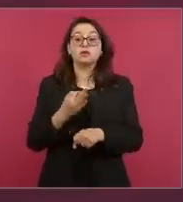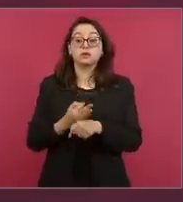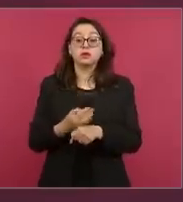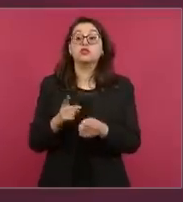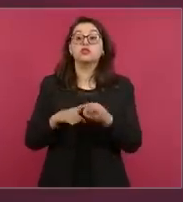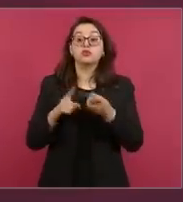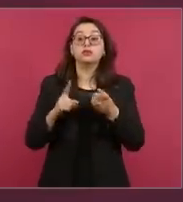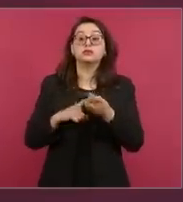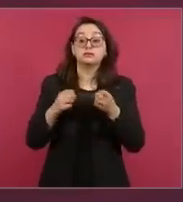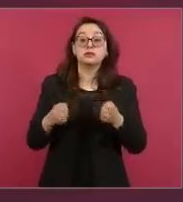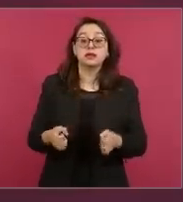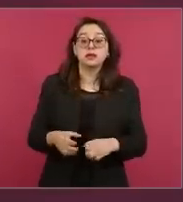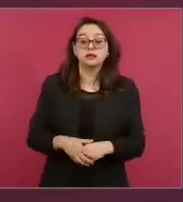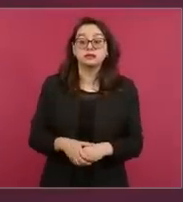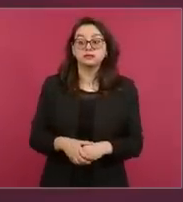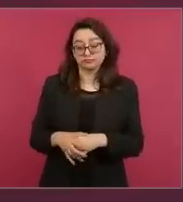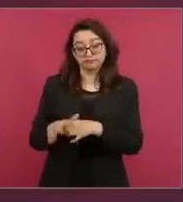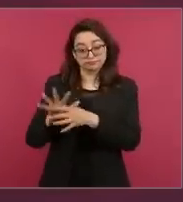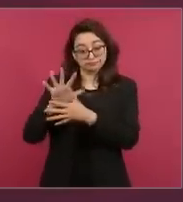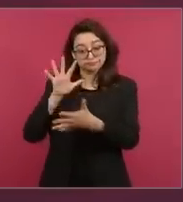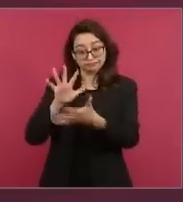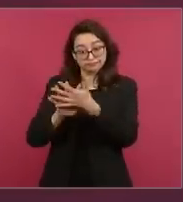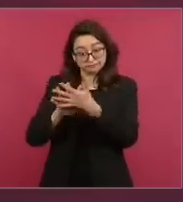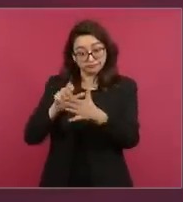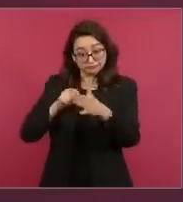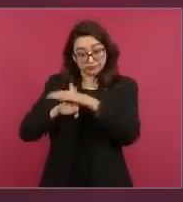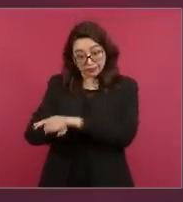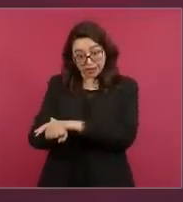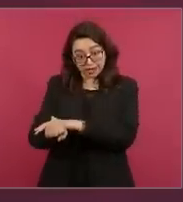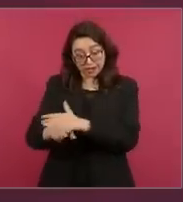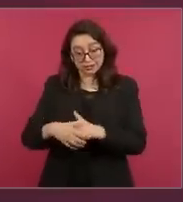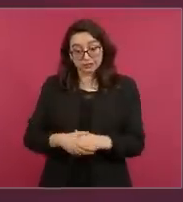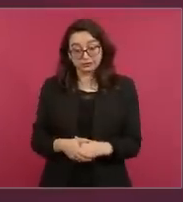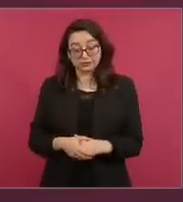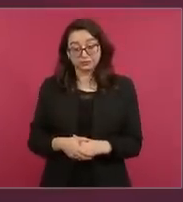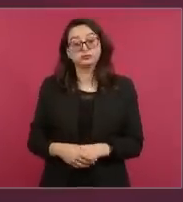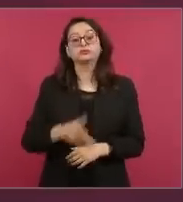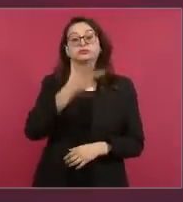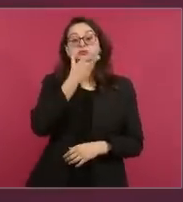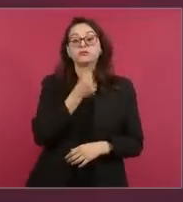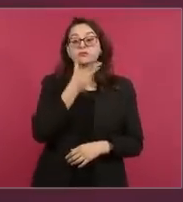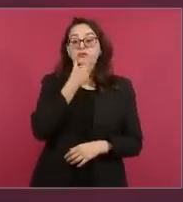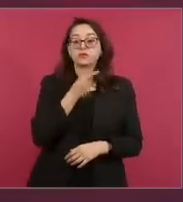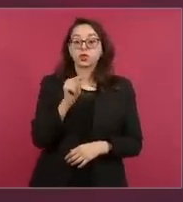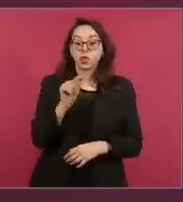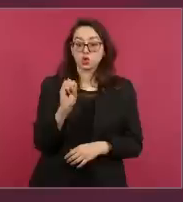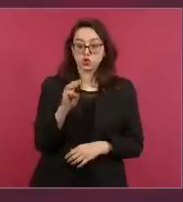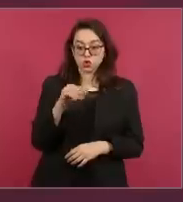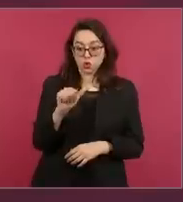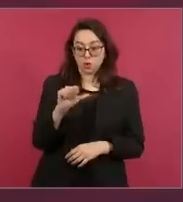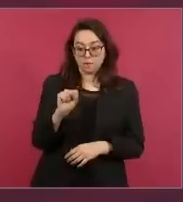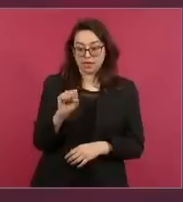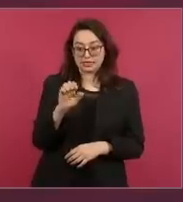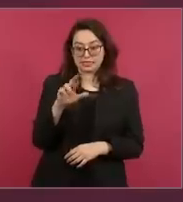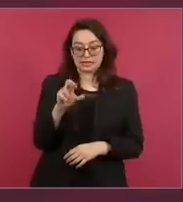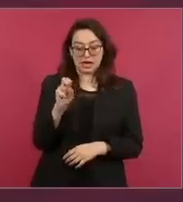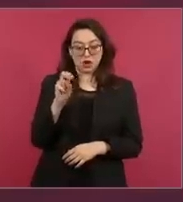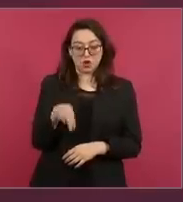Y el señor Tomás Herón está prófugo